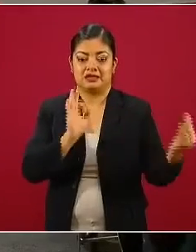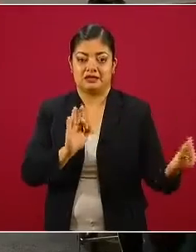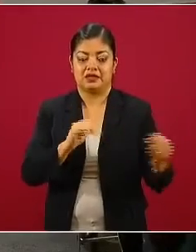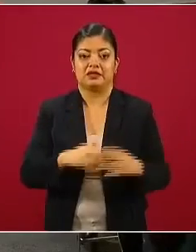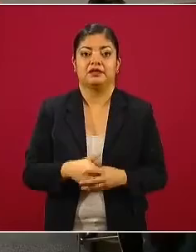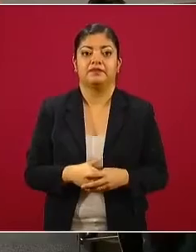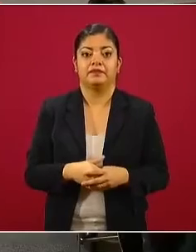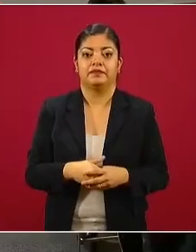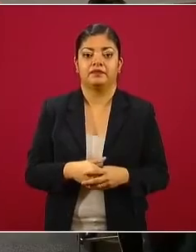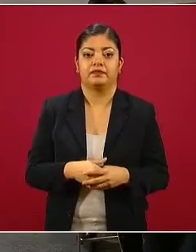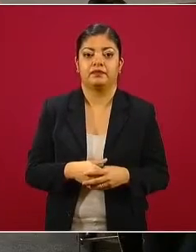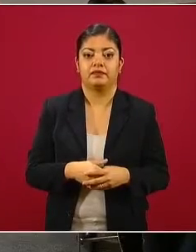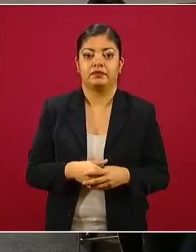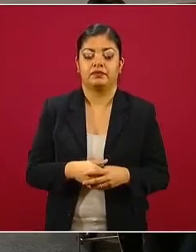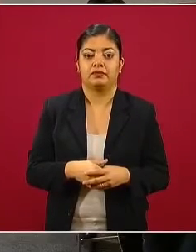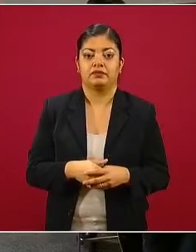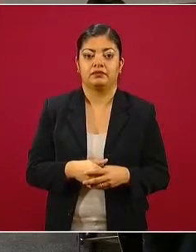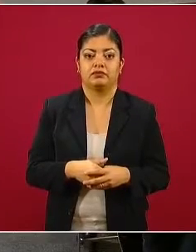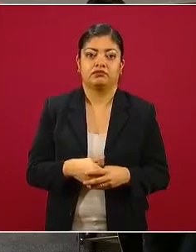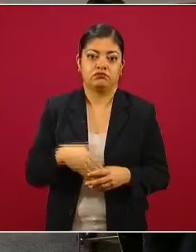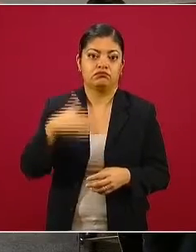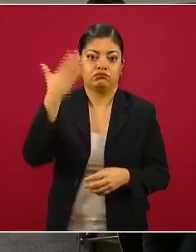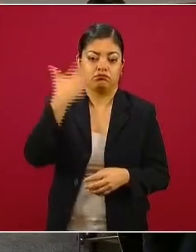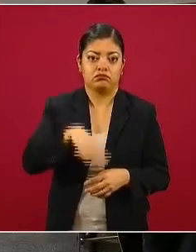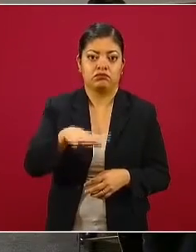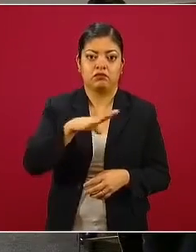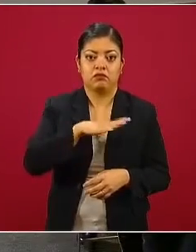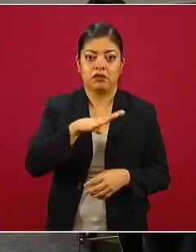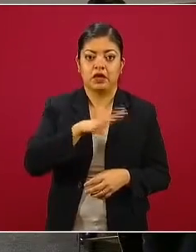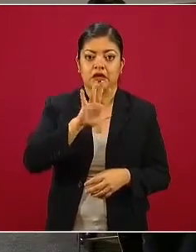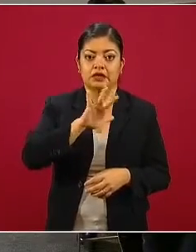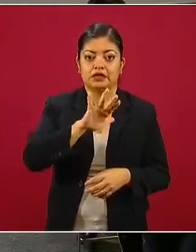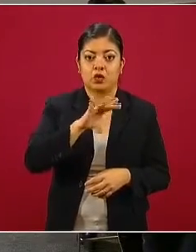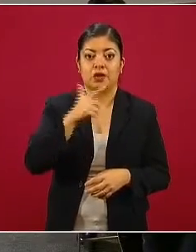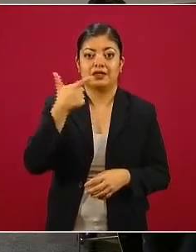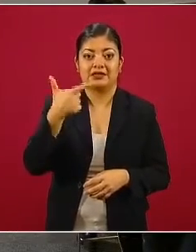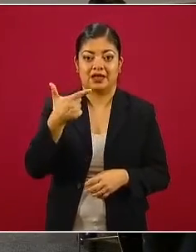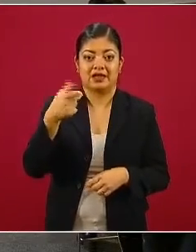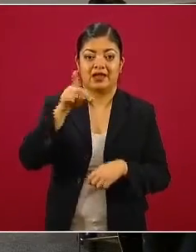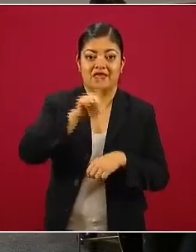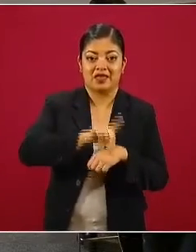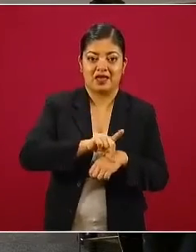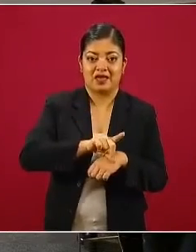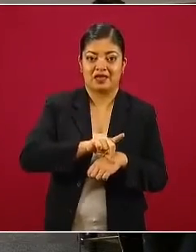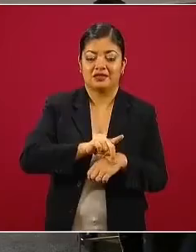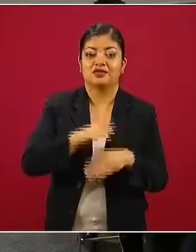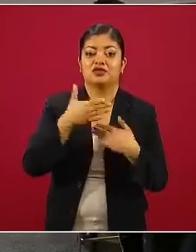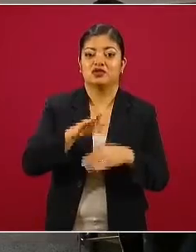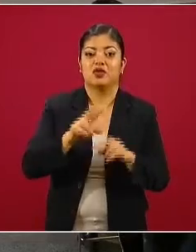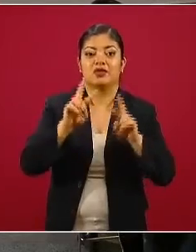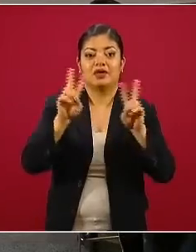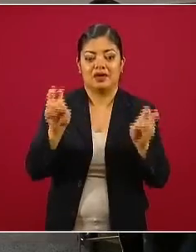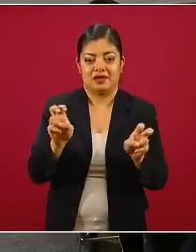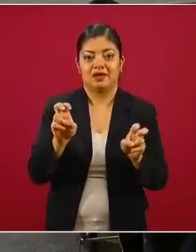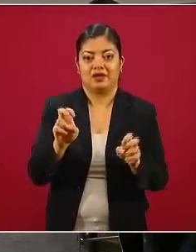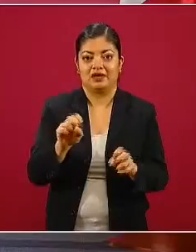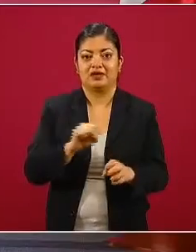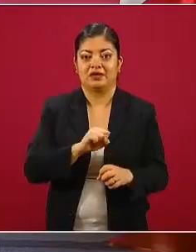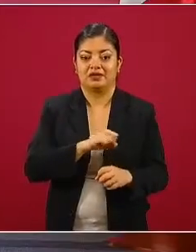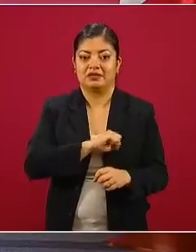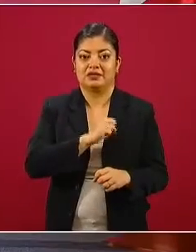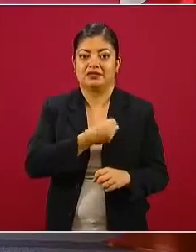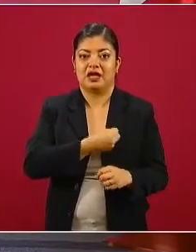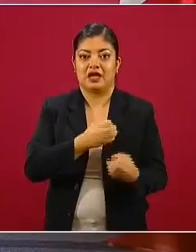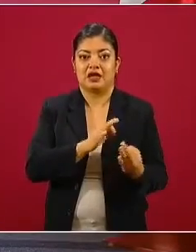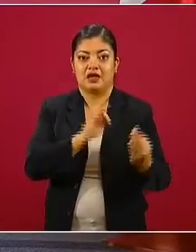Podemos ver que llevamos ya estos 57 días de la Jornada Nacional de Sana Distancia, nos faltan 13 días,